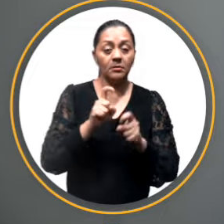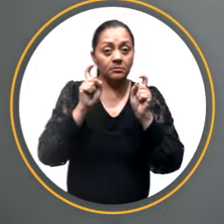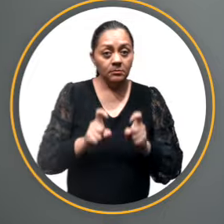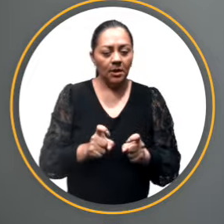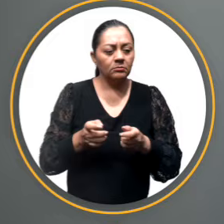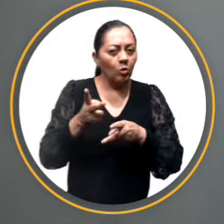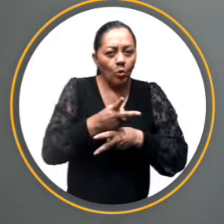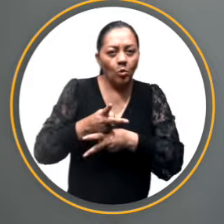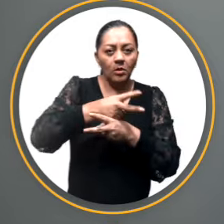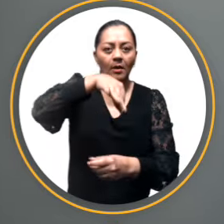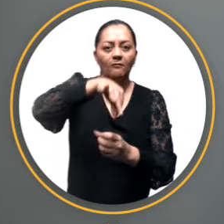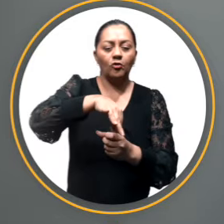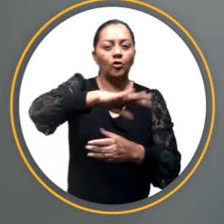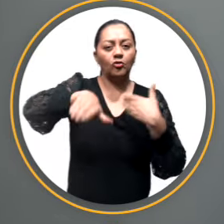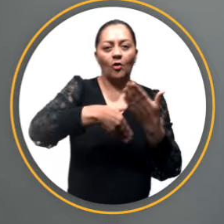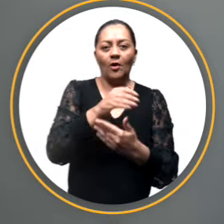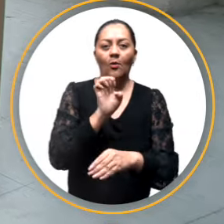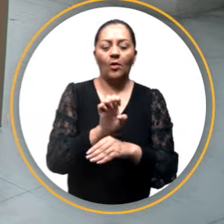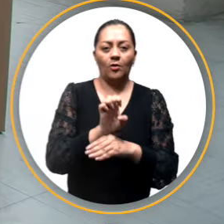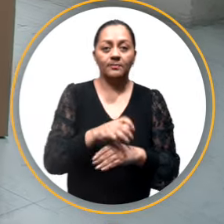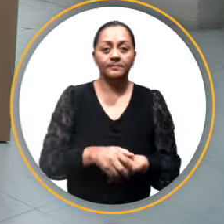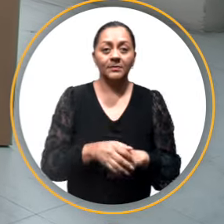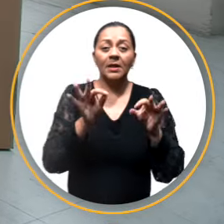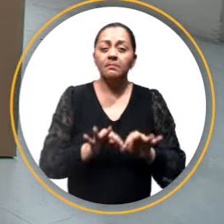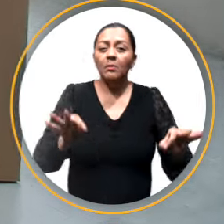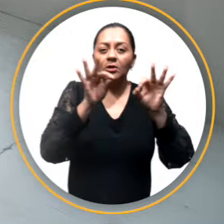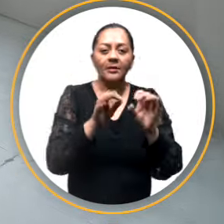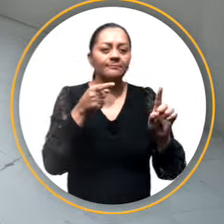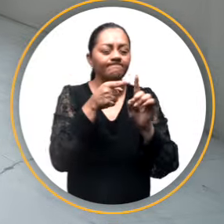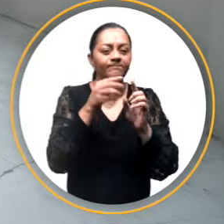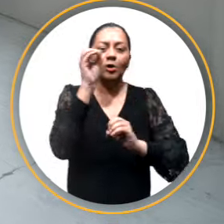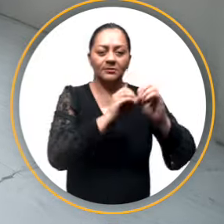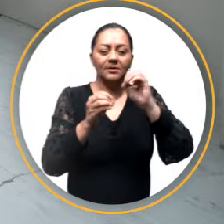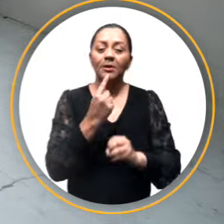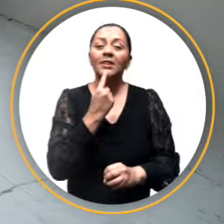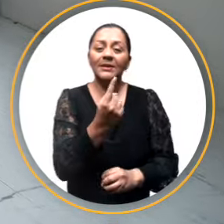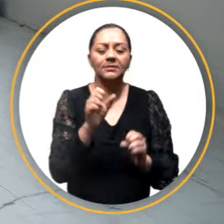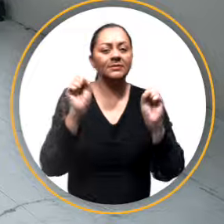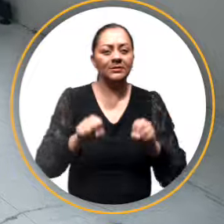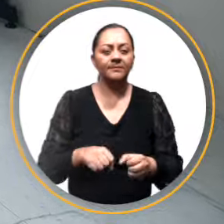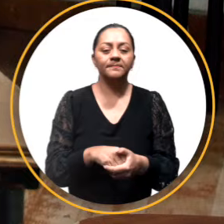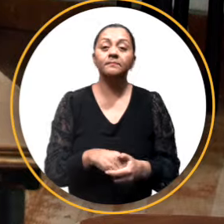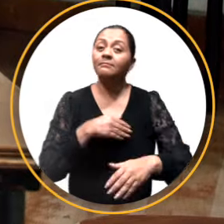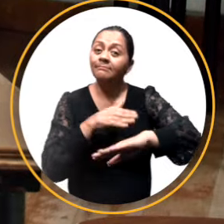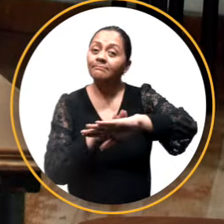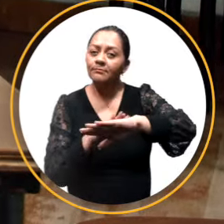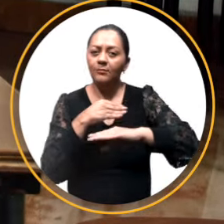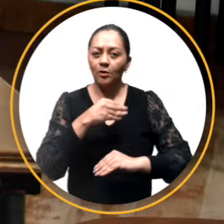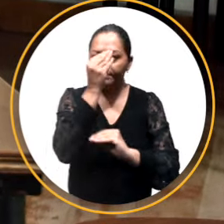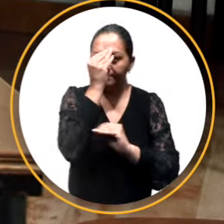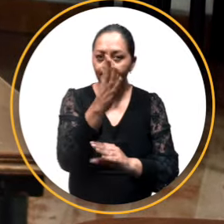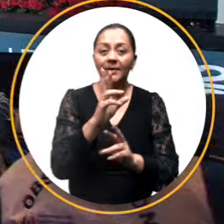para garantizar el voto de las y los ecuatorianos, aspectos que fueron destacados por los observadores electorales. Los